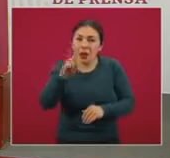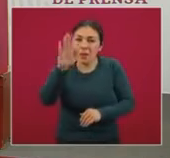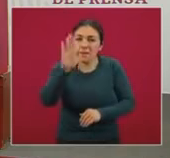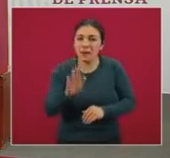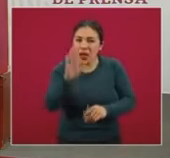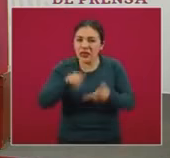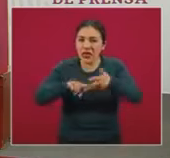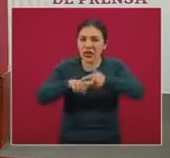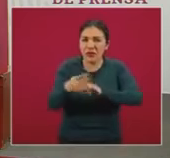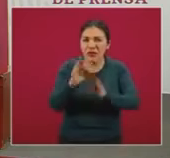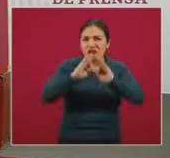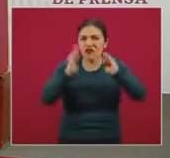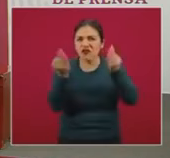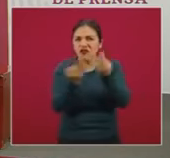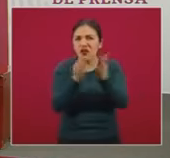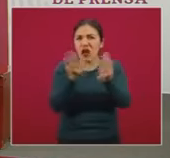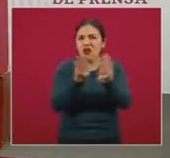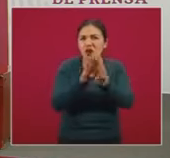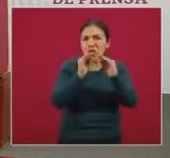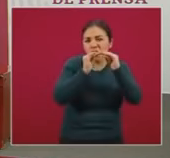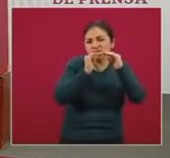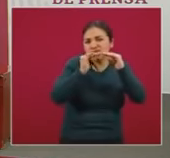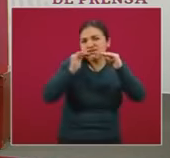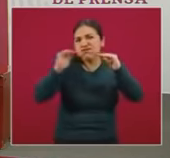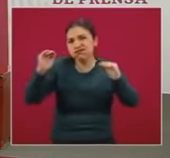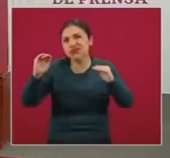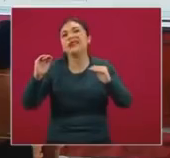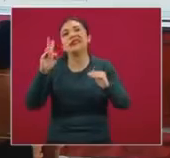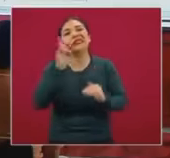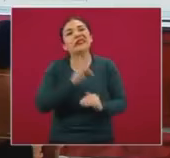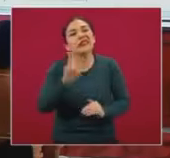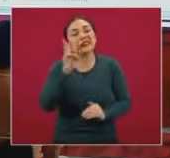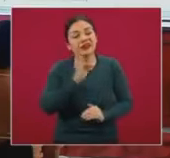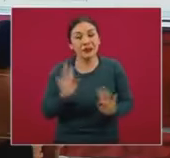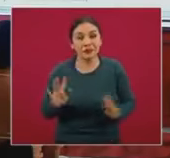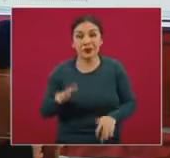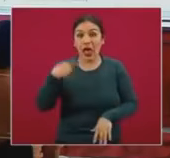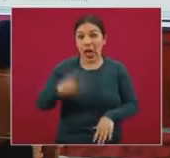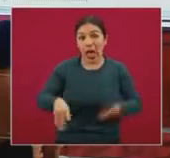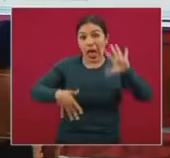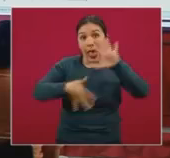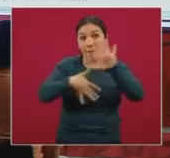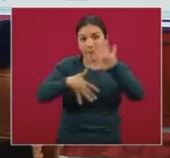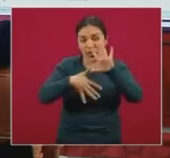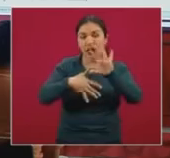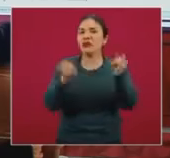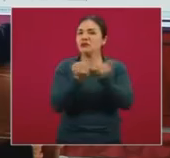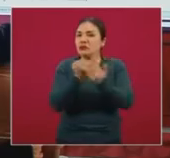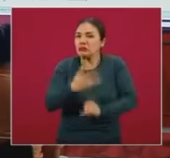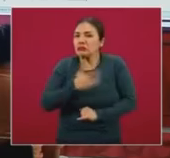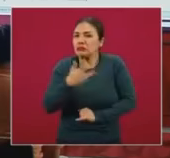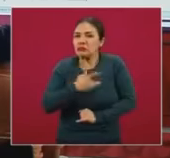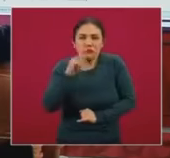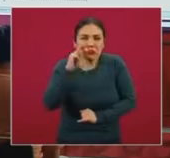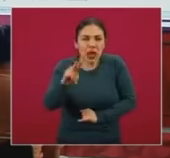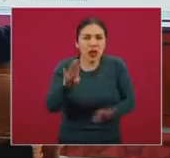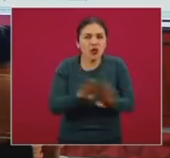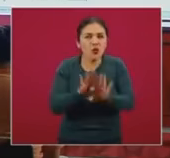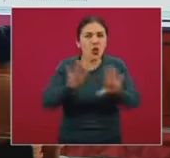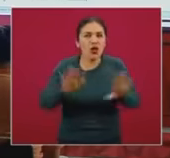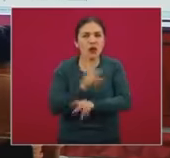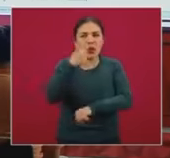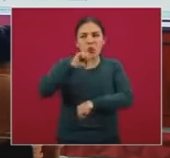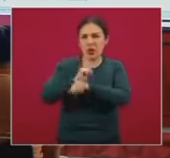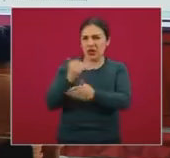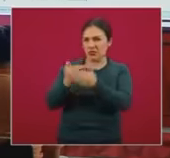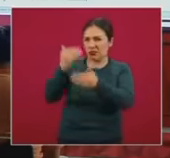una especie de meseta en las últimas semanas. En el caso de las Américas, ya veíamos también en la actualización de la semana